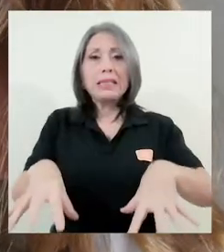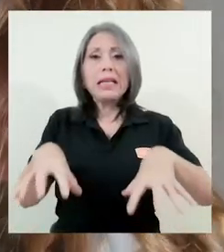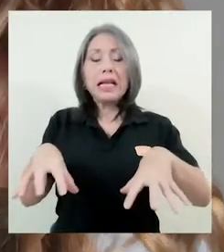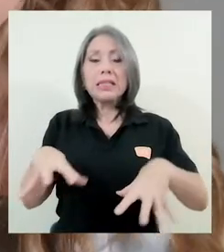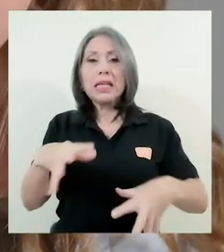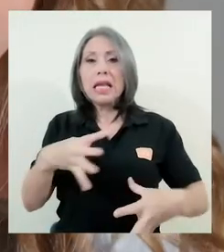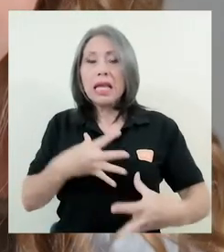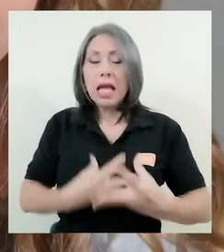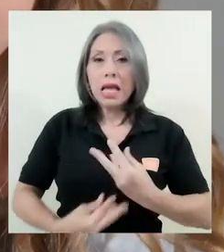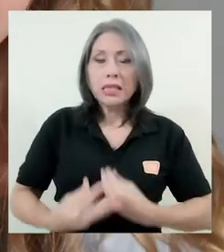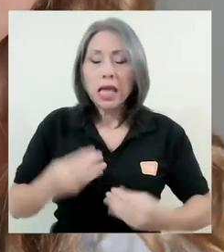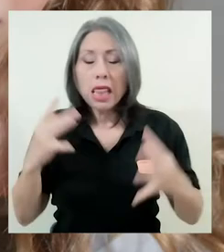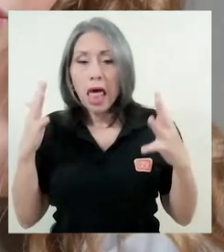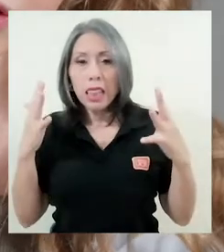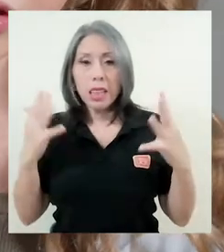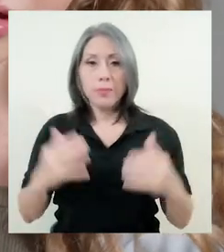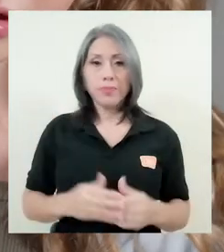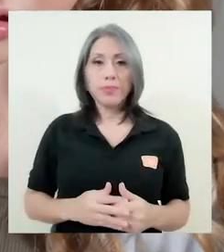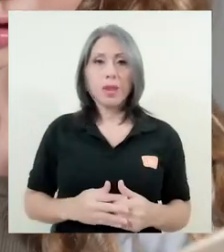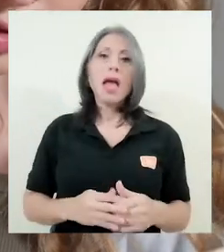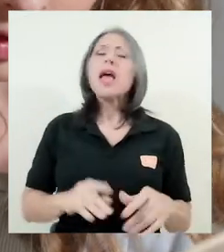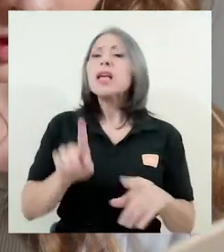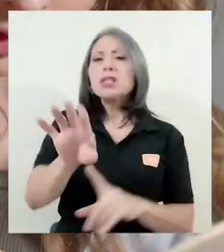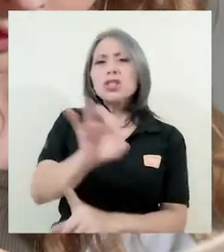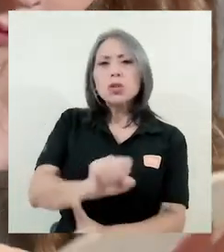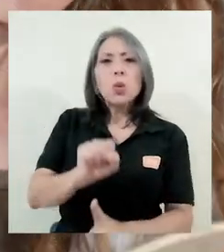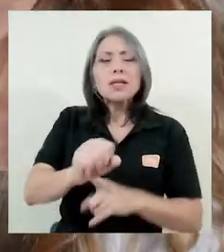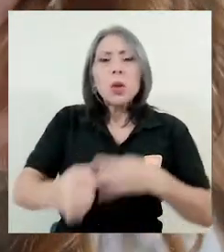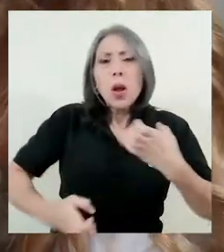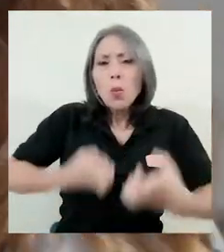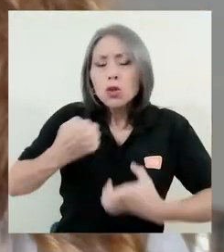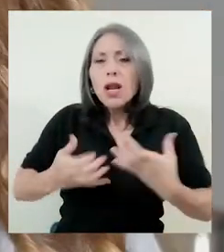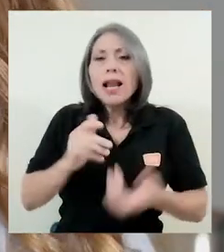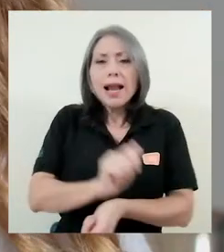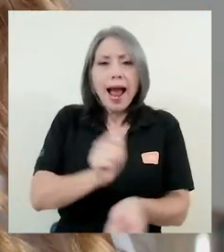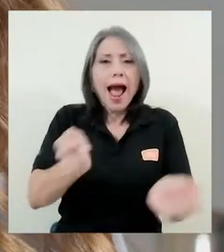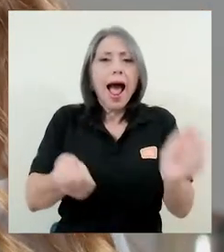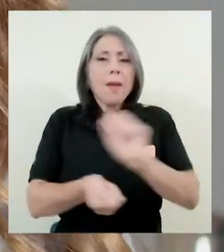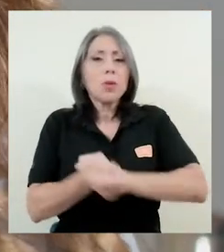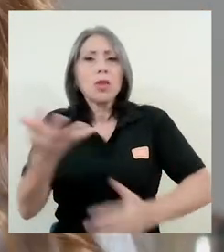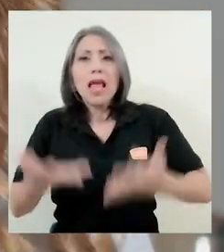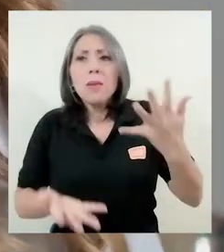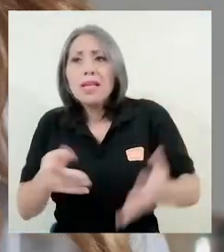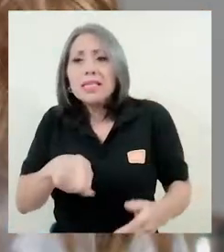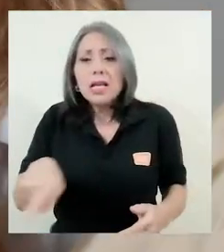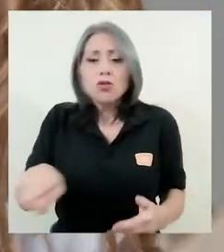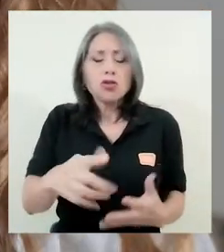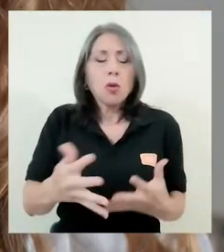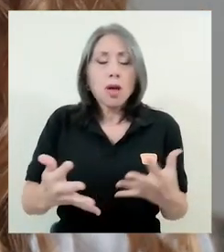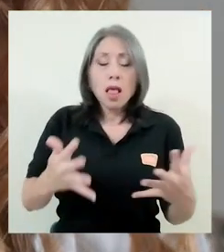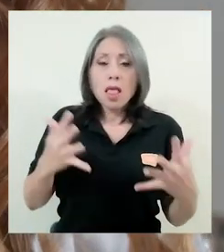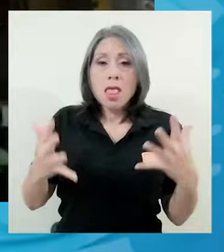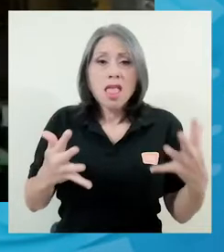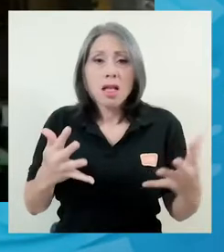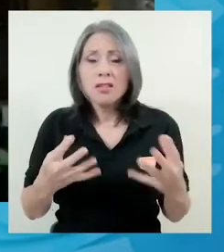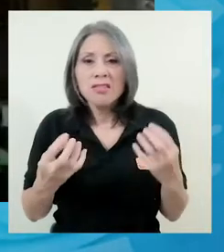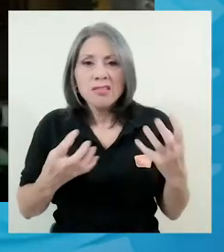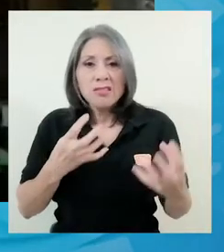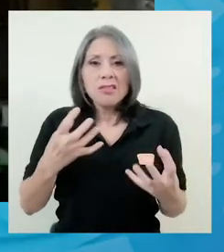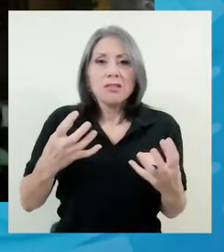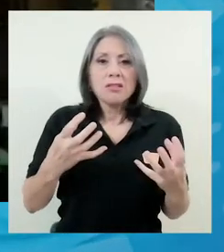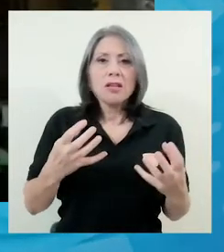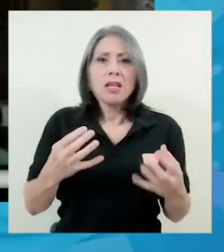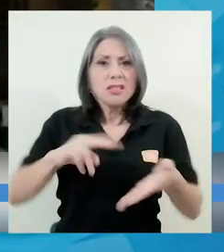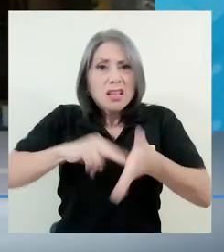y ansiedad. Habrá cambios en el estado de ánimo, puede haber irritabilidad, no necesariamente todos